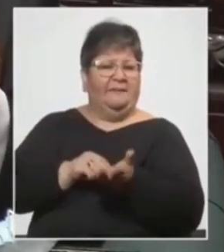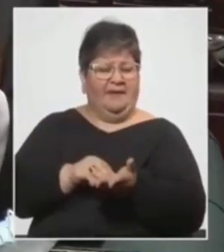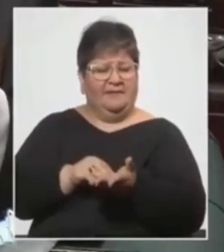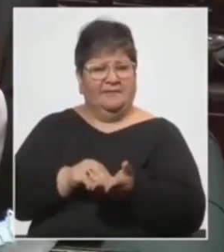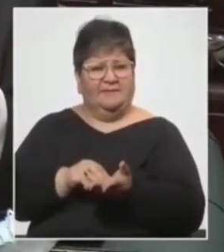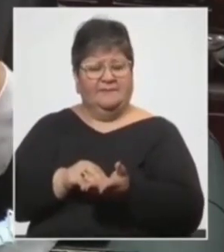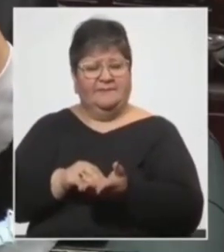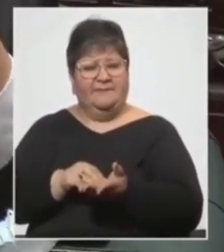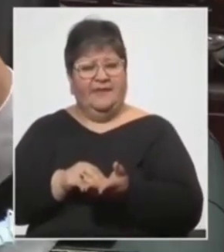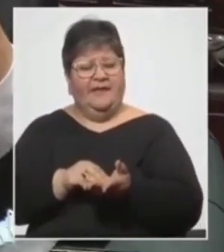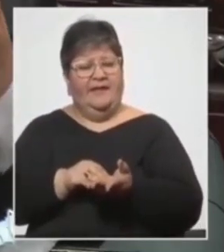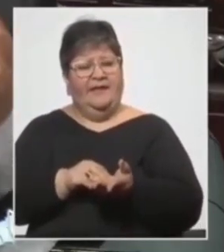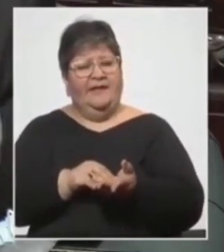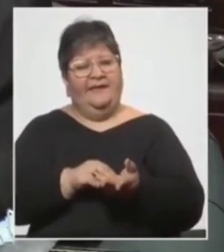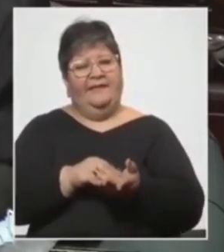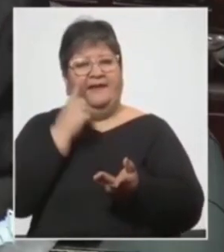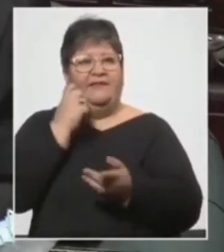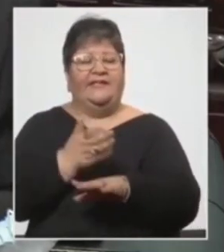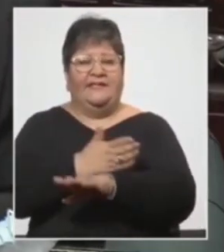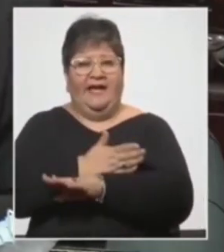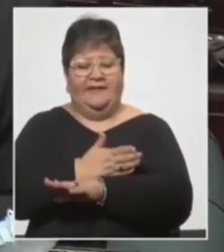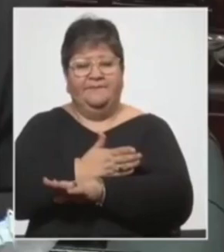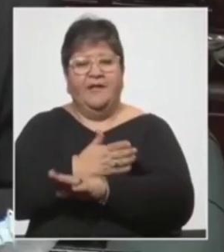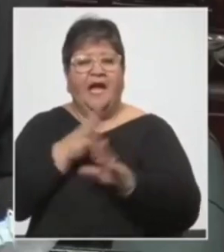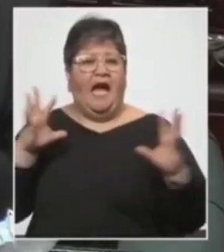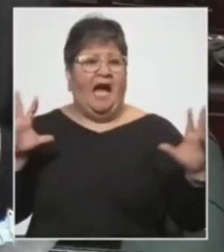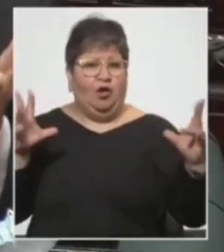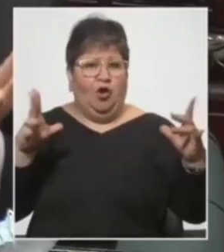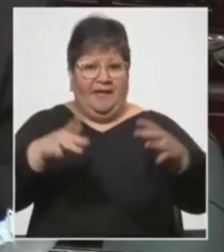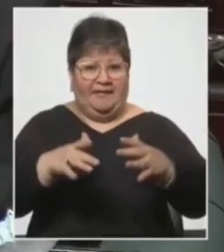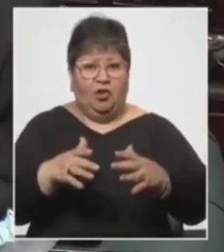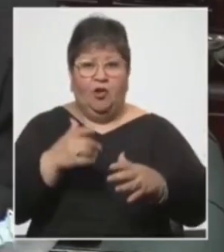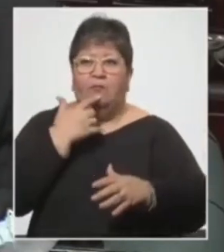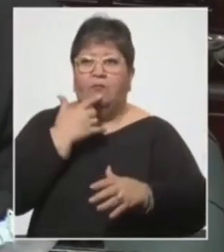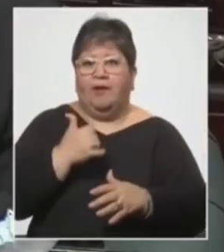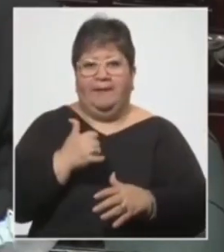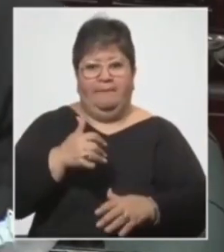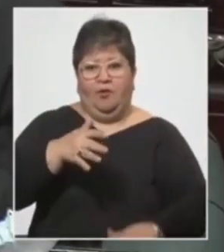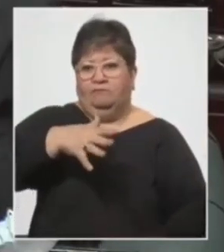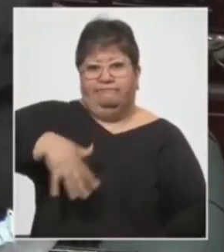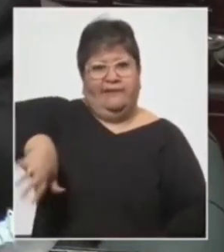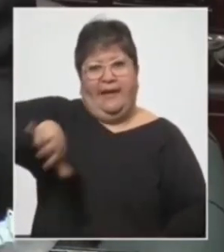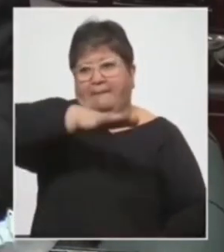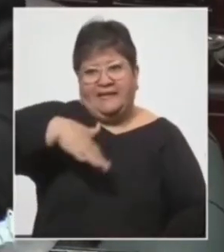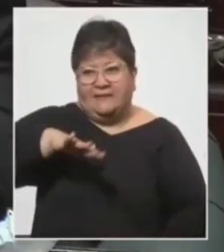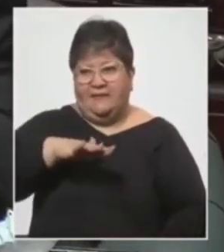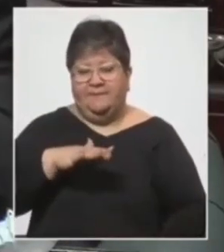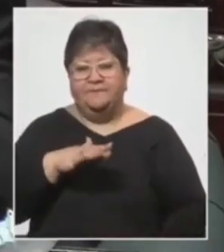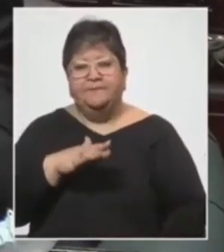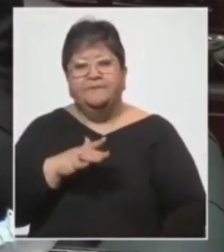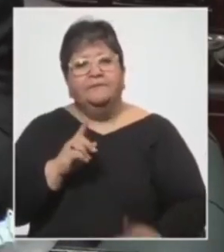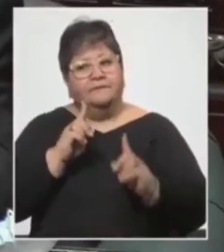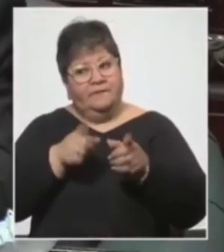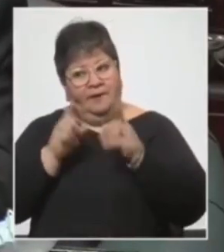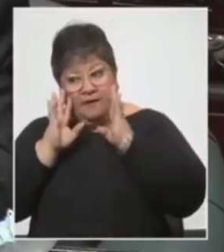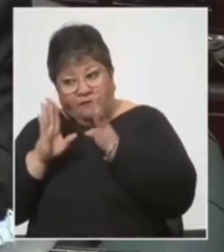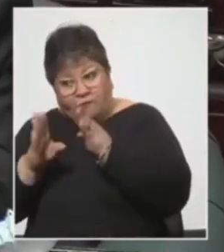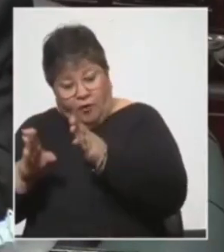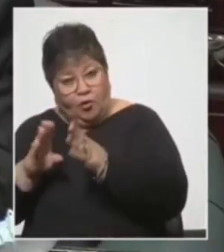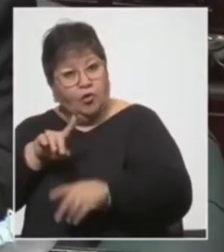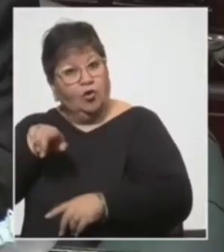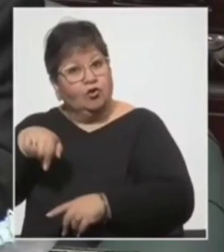o de tratar de evitar que haya aglomeraciones en la arena pública tenemos que también poner un foco central